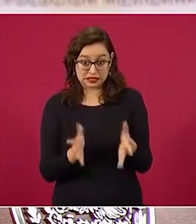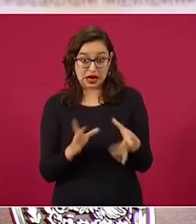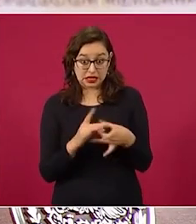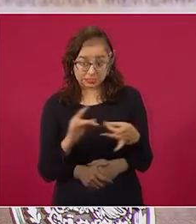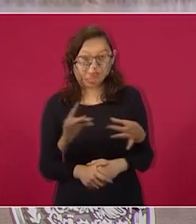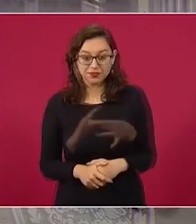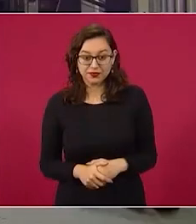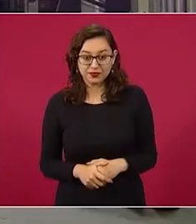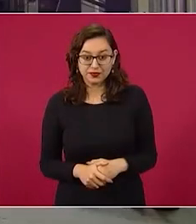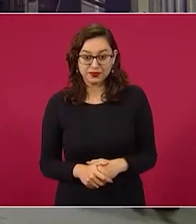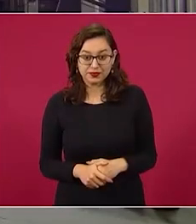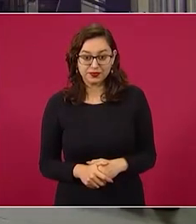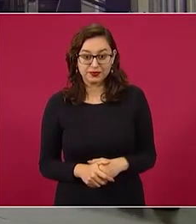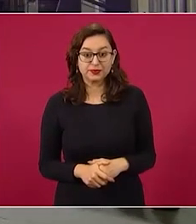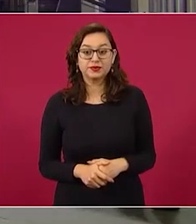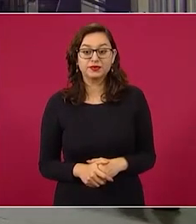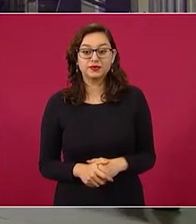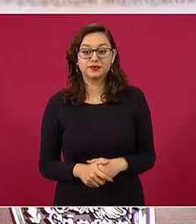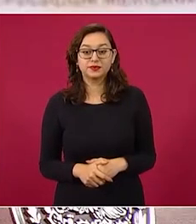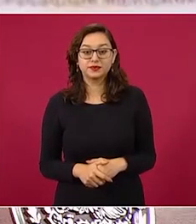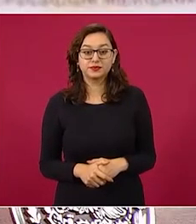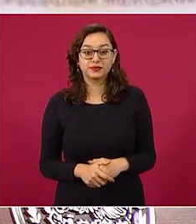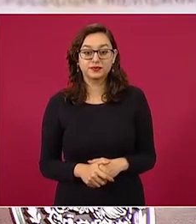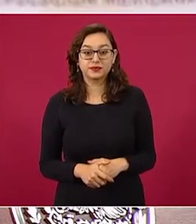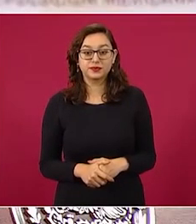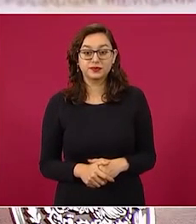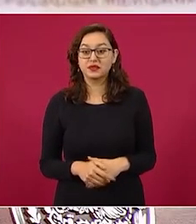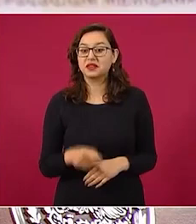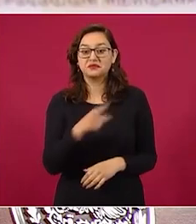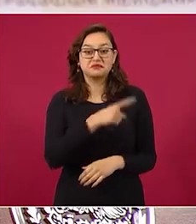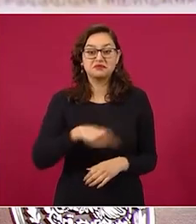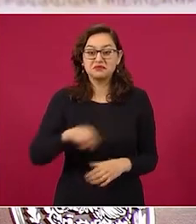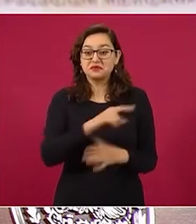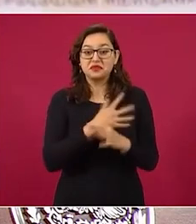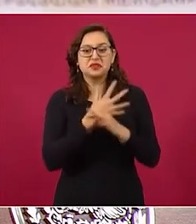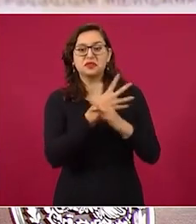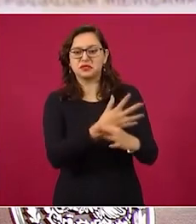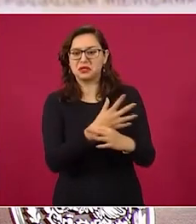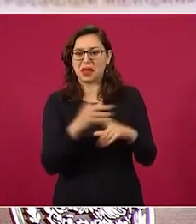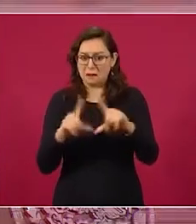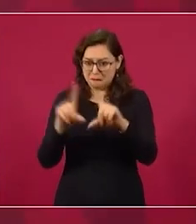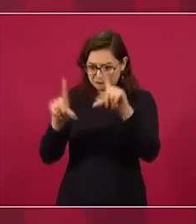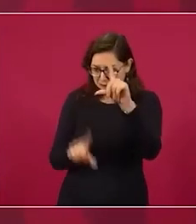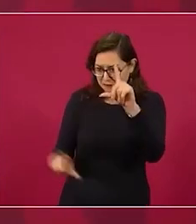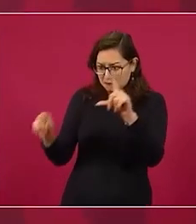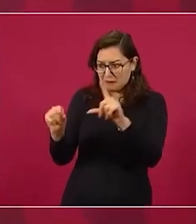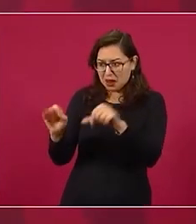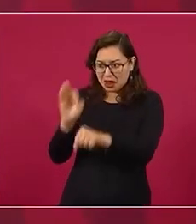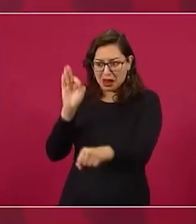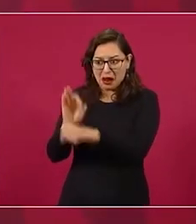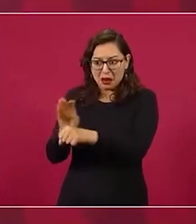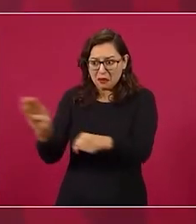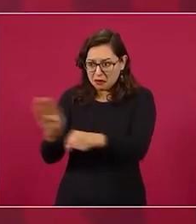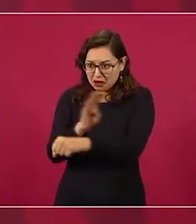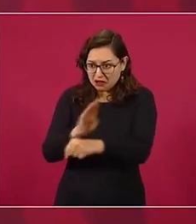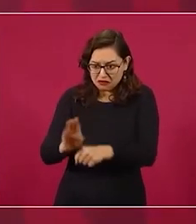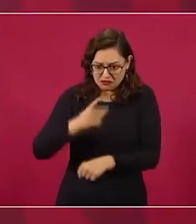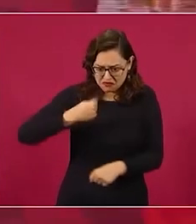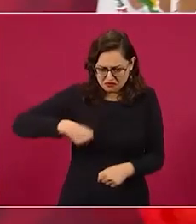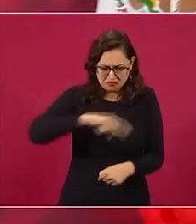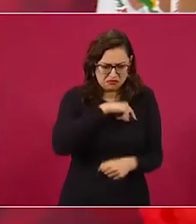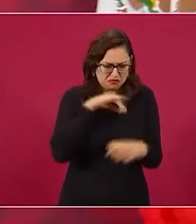aclaró, de que no van a aprobar ninguna reforma que beneficie